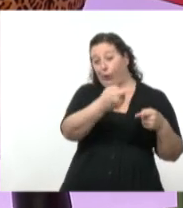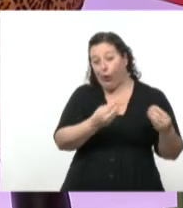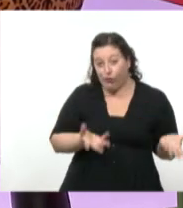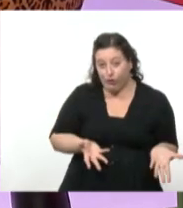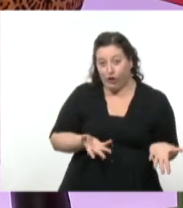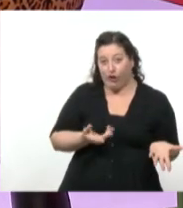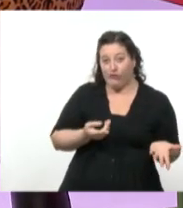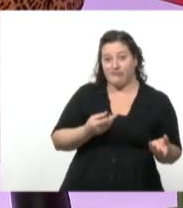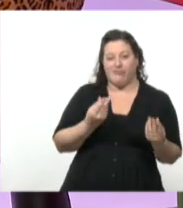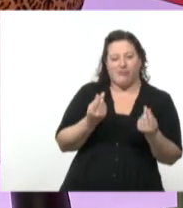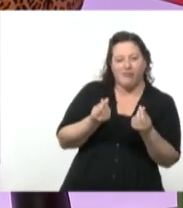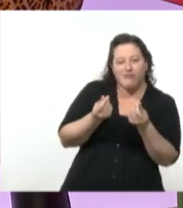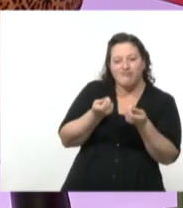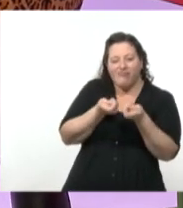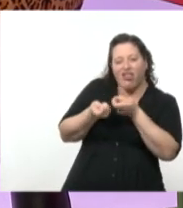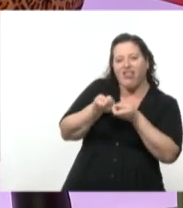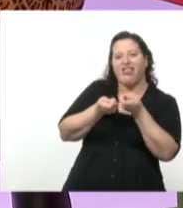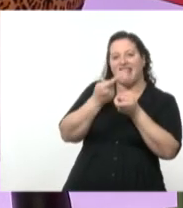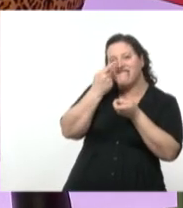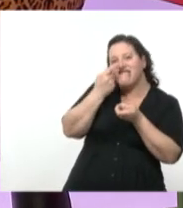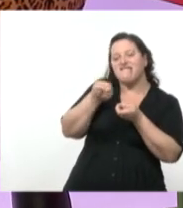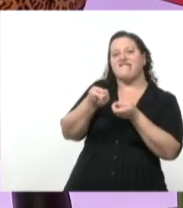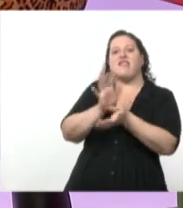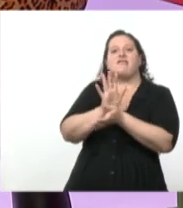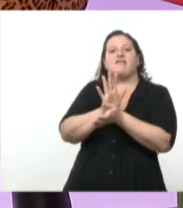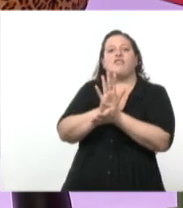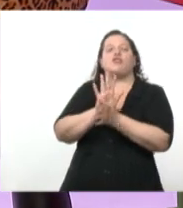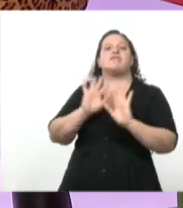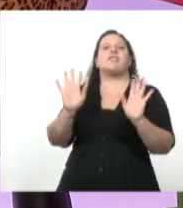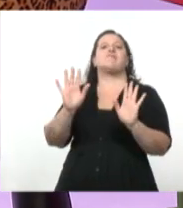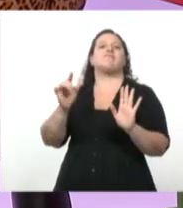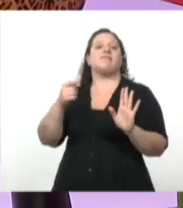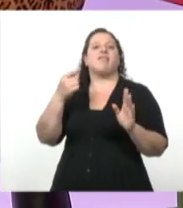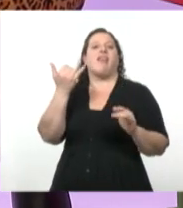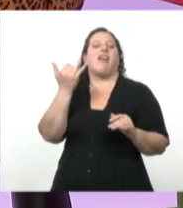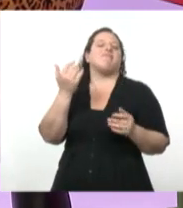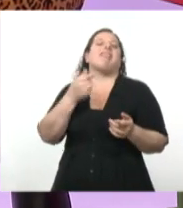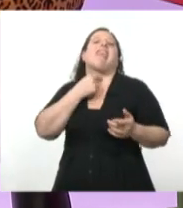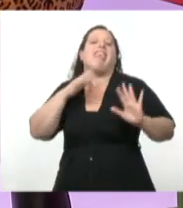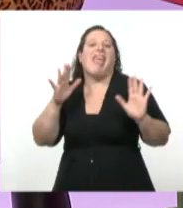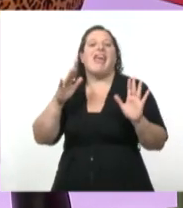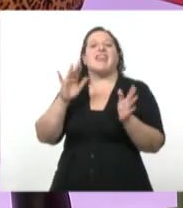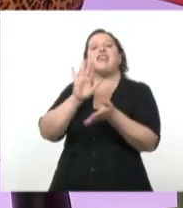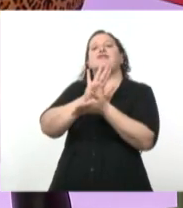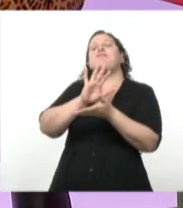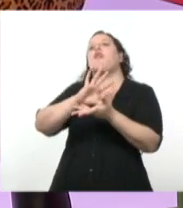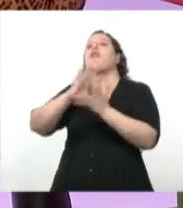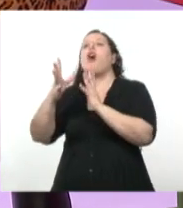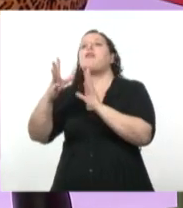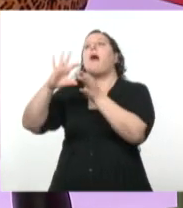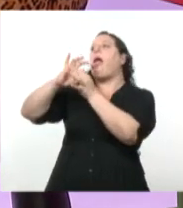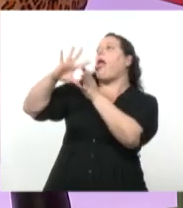conveniencia para Estados Unidos de una Cuba neocolonizada, como decís vos, ellos dirían en